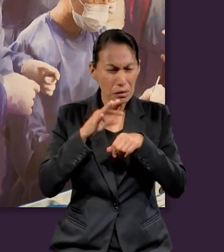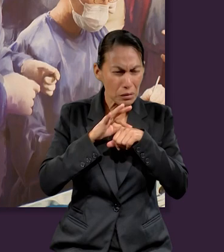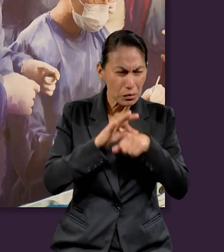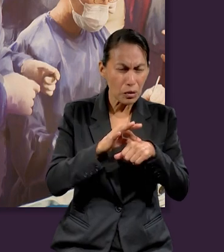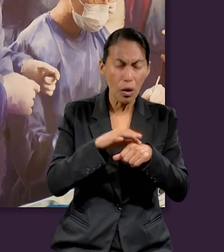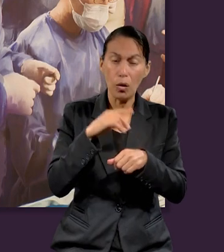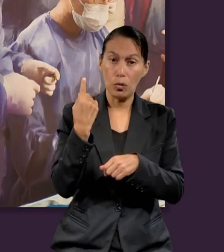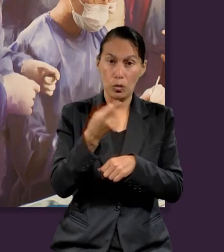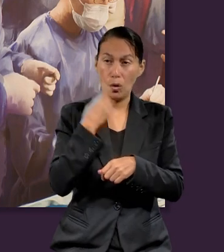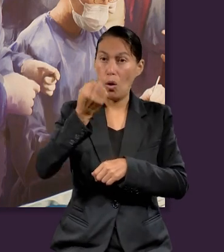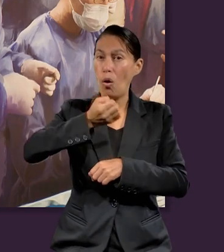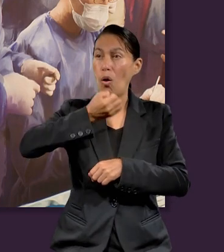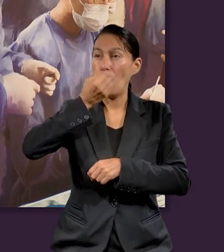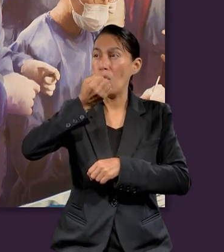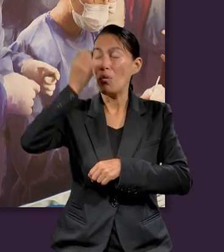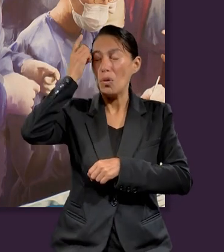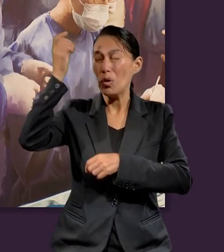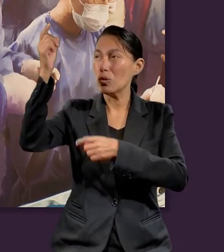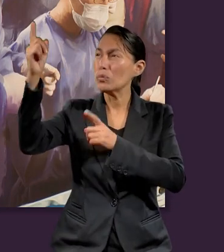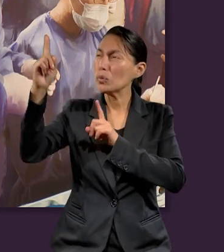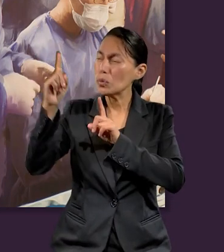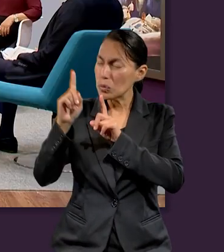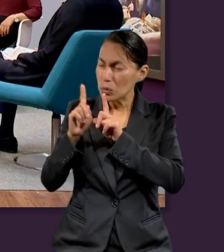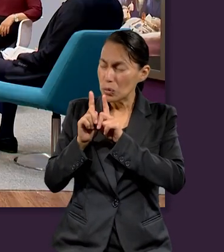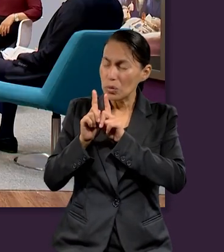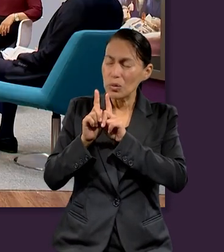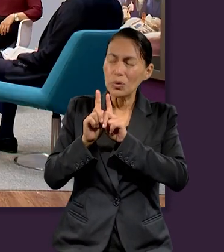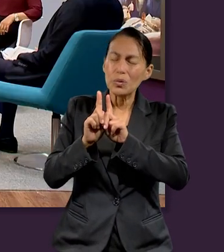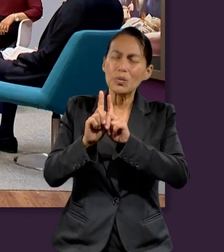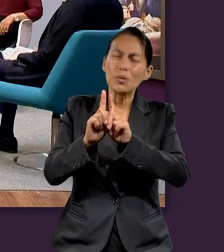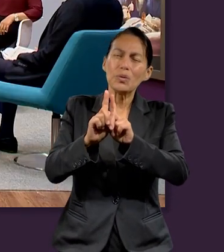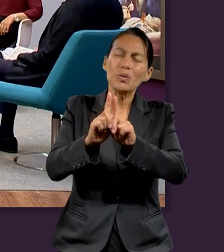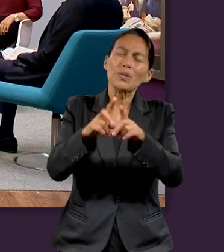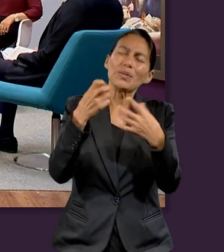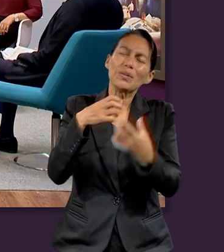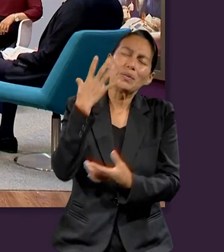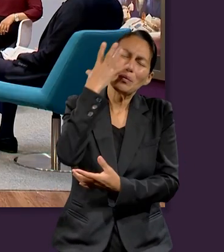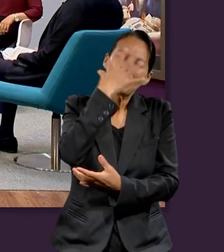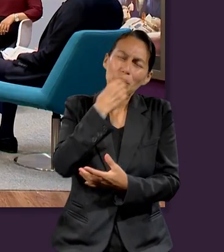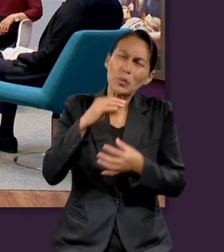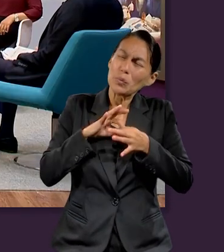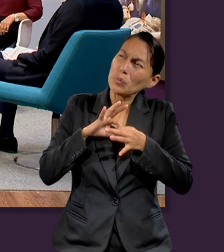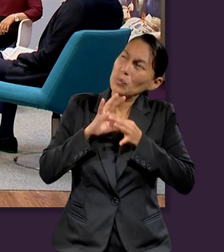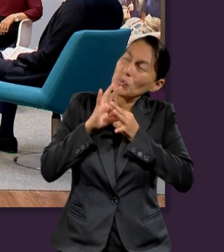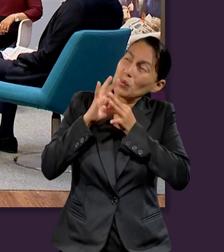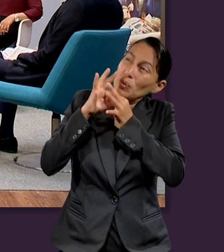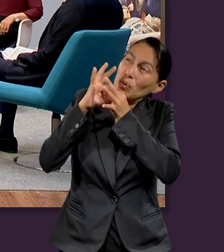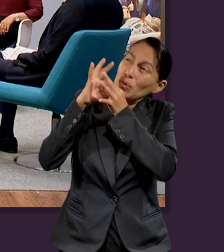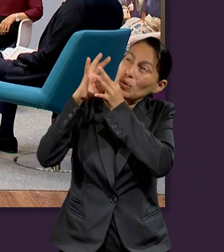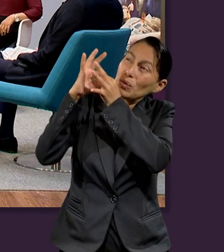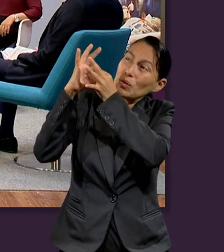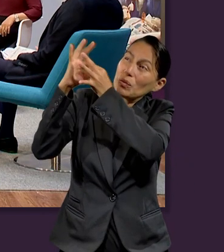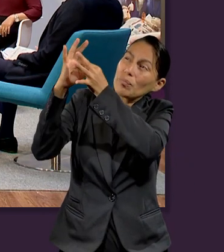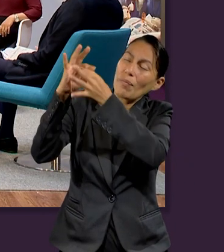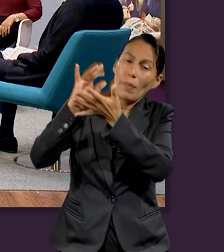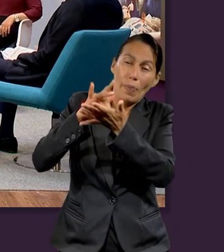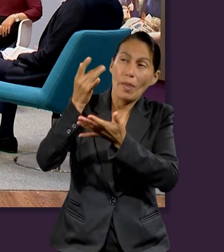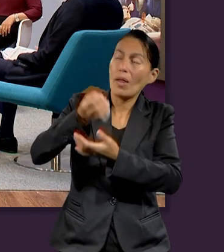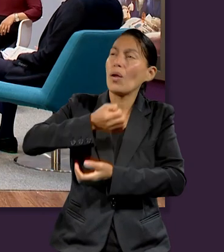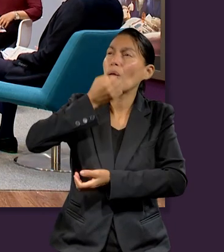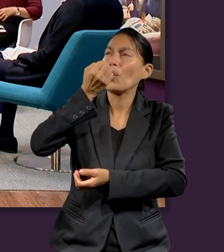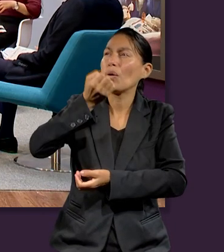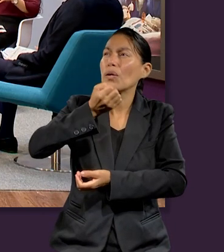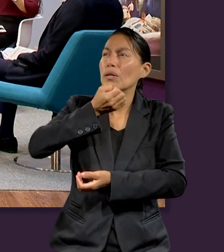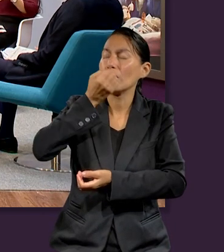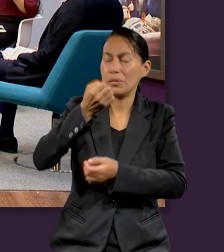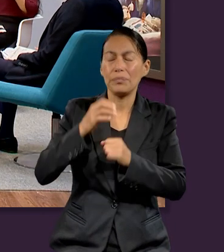nosotros podemos ver la inmanencia de nuestro Dios. ¿Cómo es que nosotros nos conectamos con Dios? A través de la oración